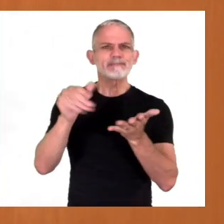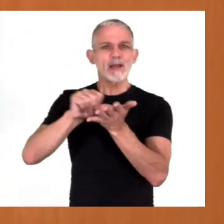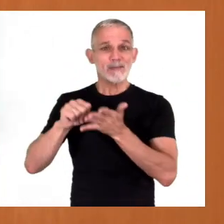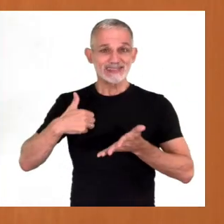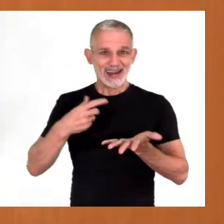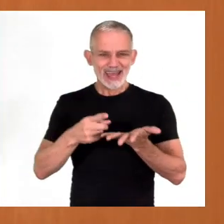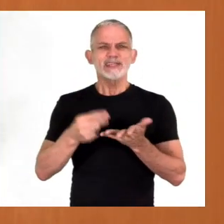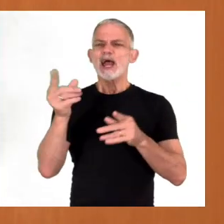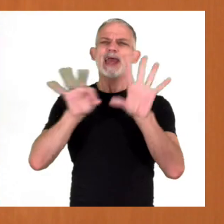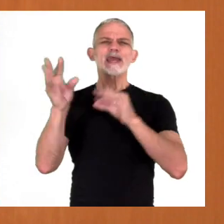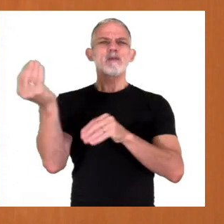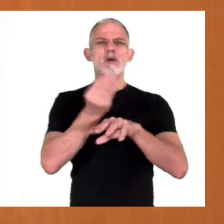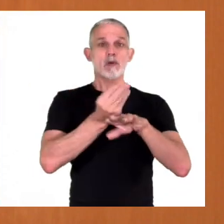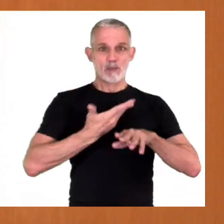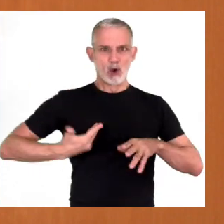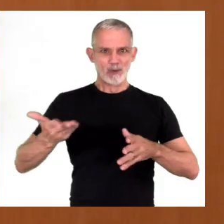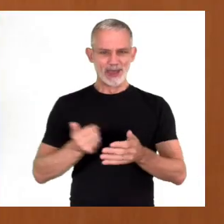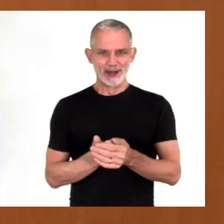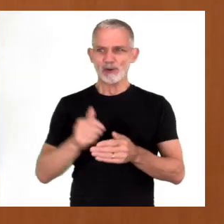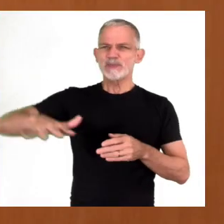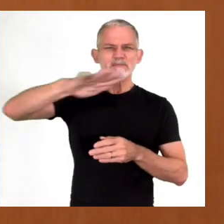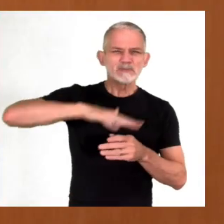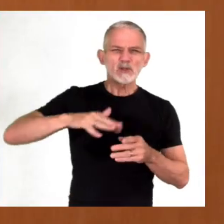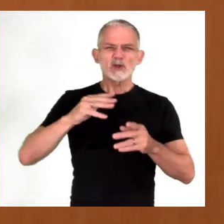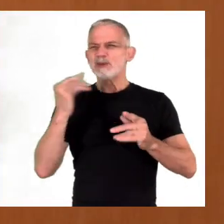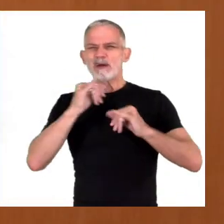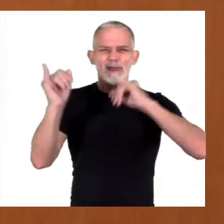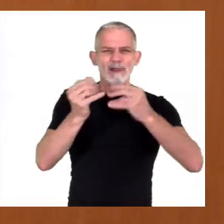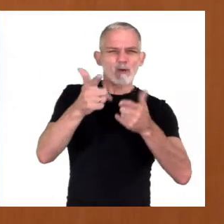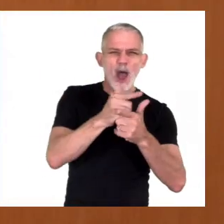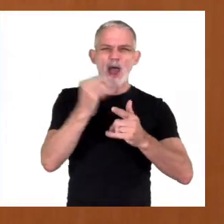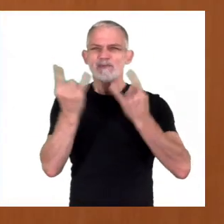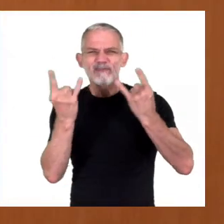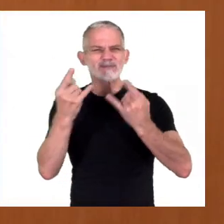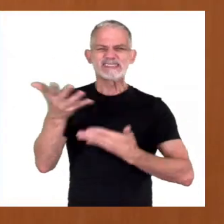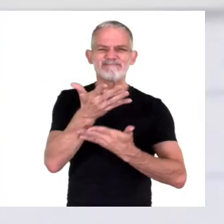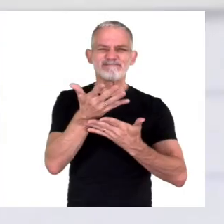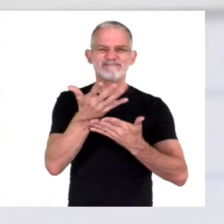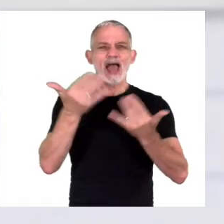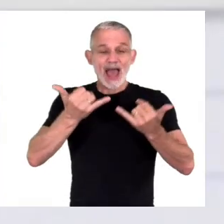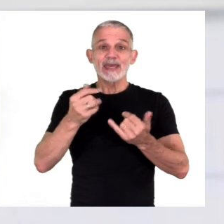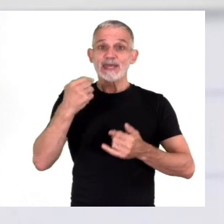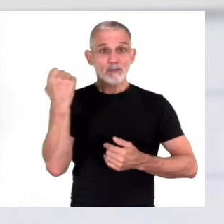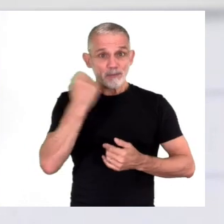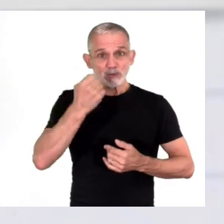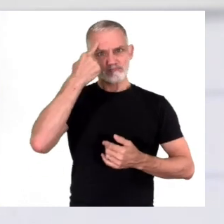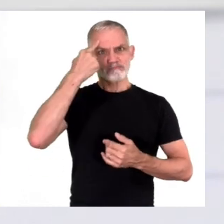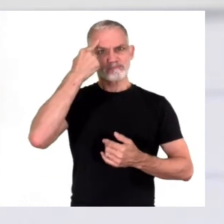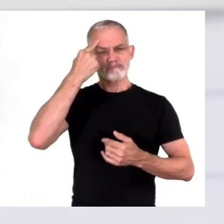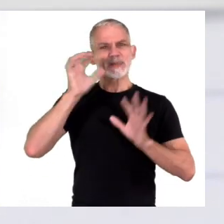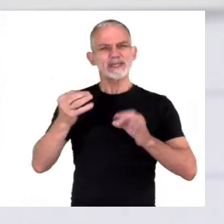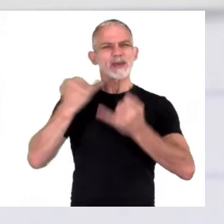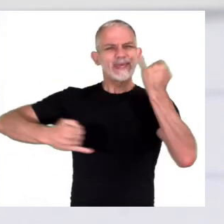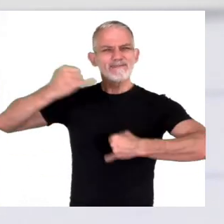y elegir a quienes nos representarán en el gobierno. En un entorno donde la desinformación y las noticias falsas pueden ser una amenaza, es necesario